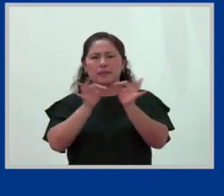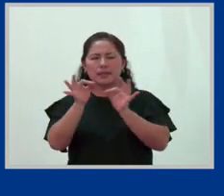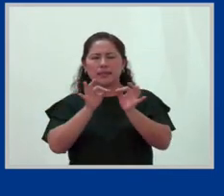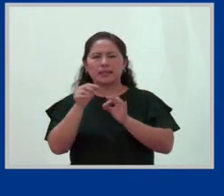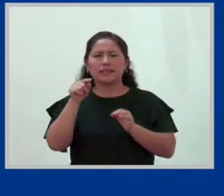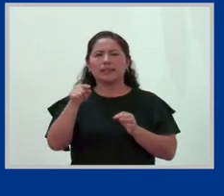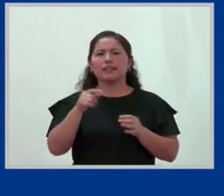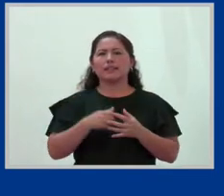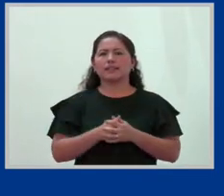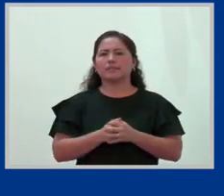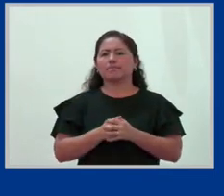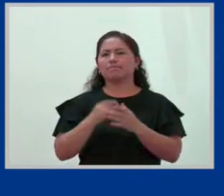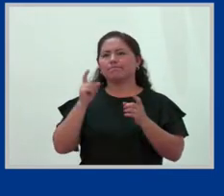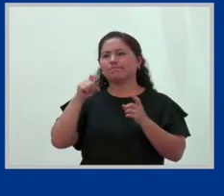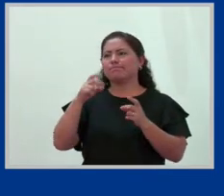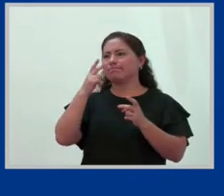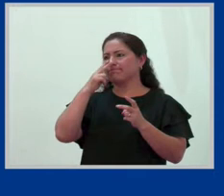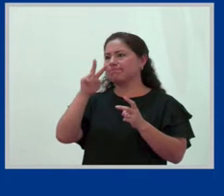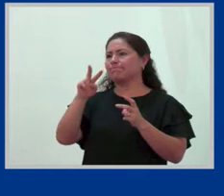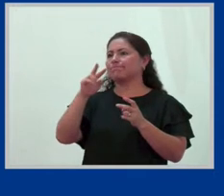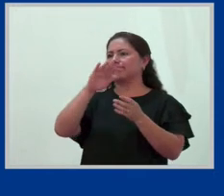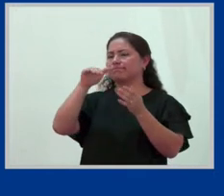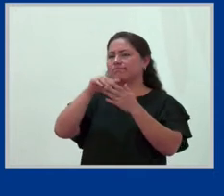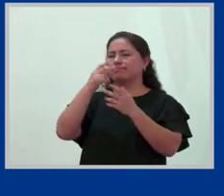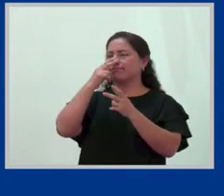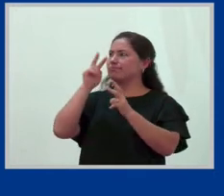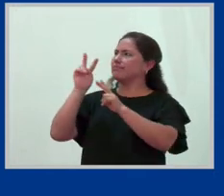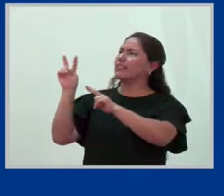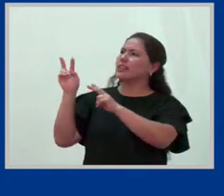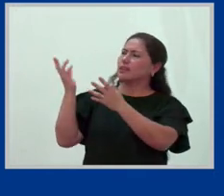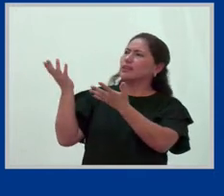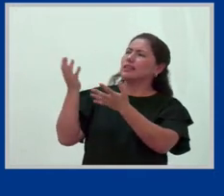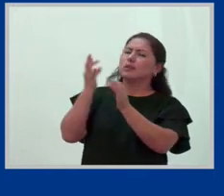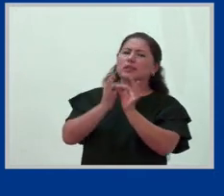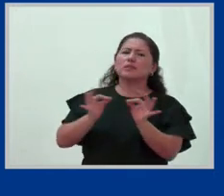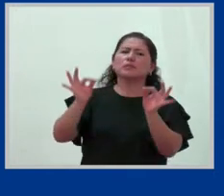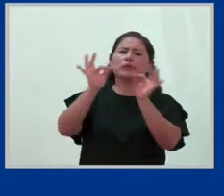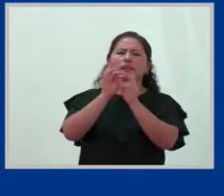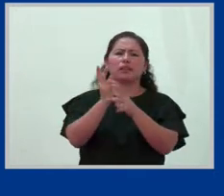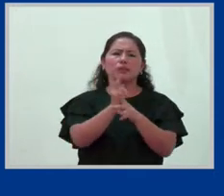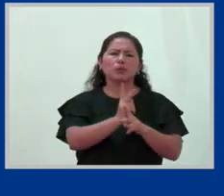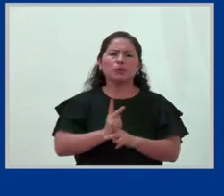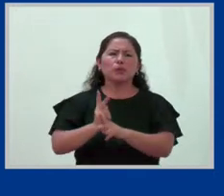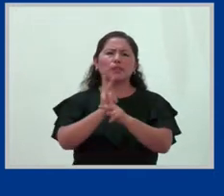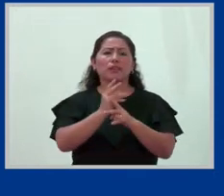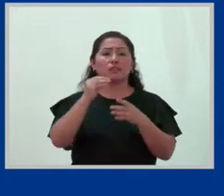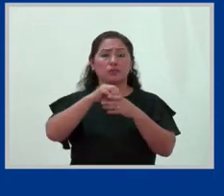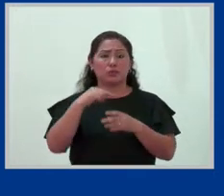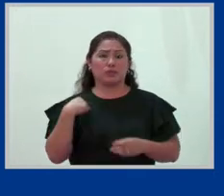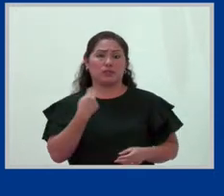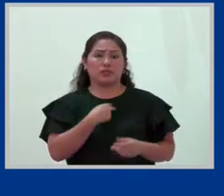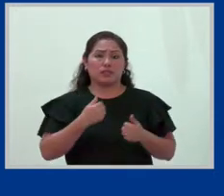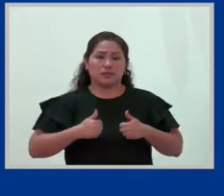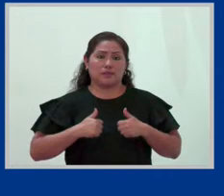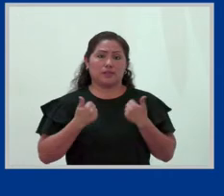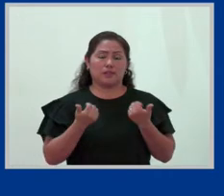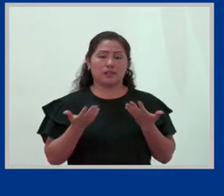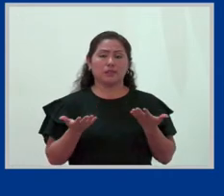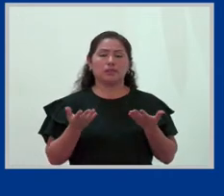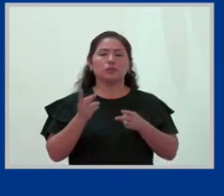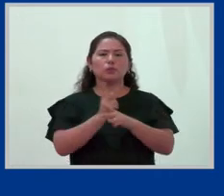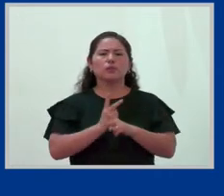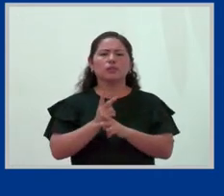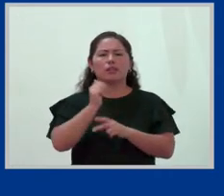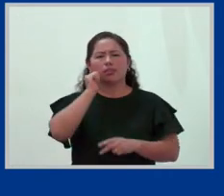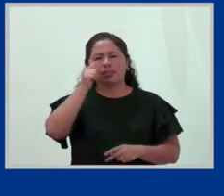es voltear la cabeza y decir qué tan importantes son los cuidados en nuestra vida. Los cuidados en